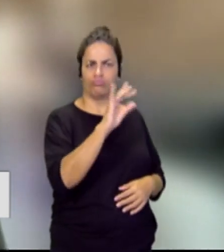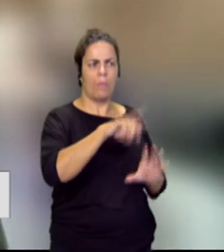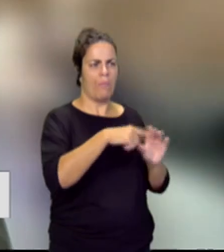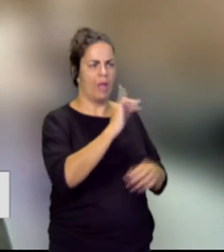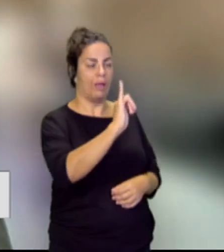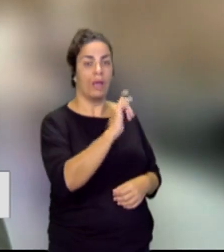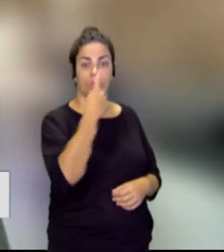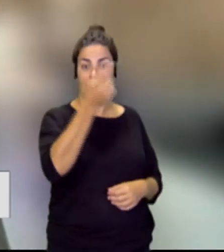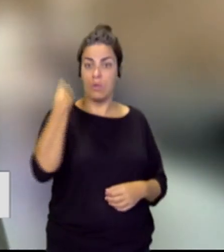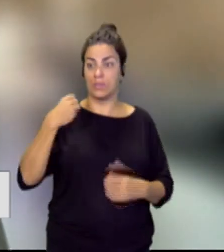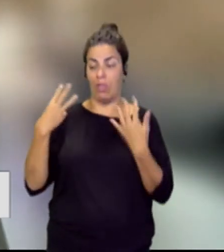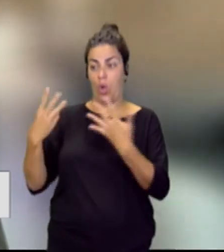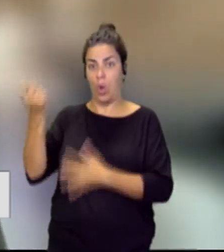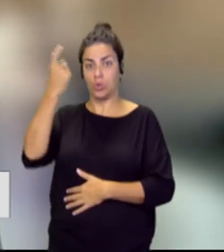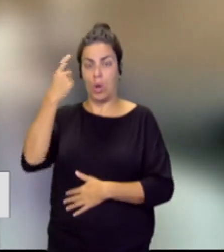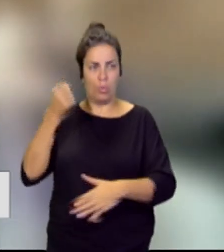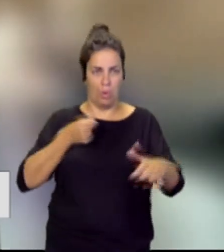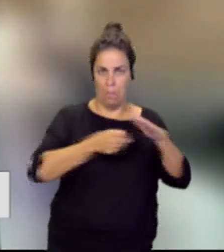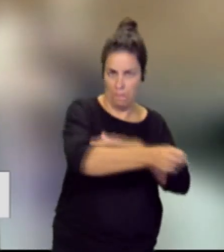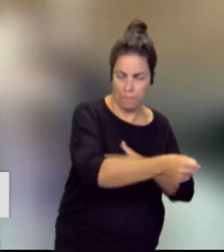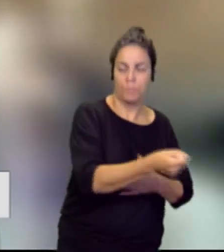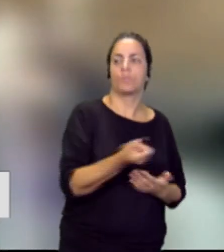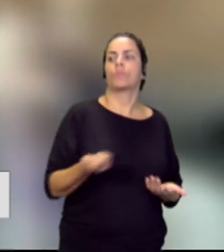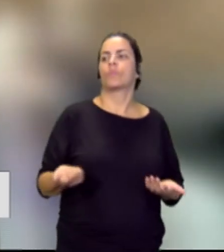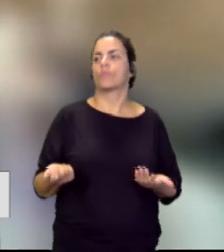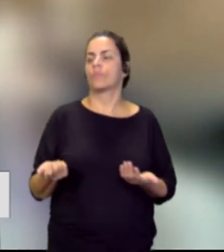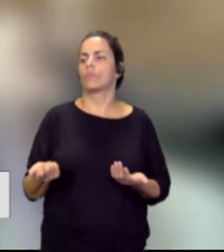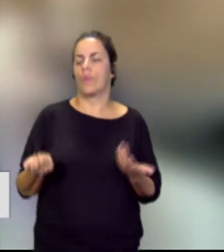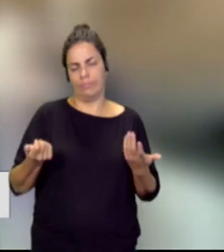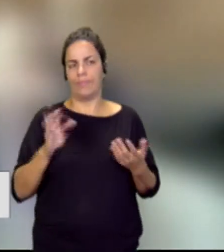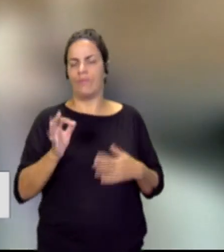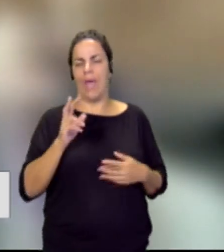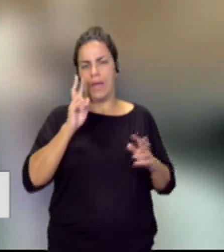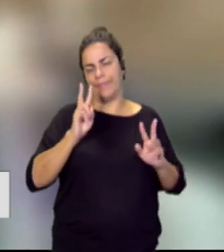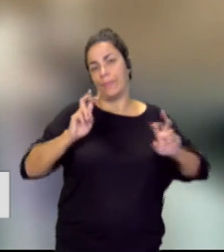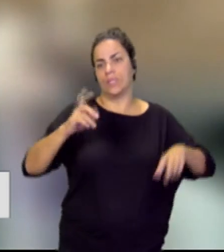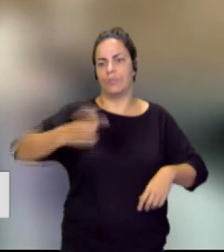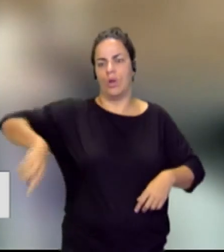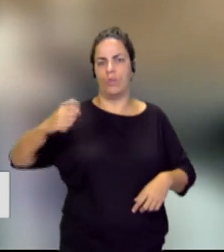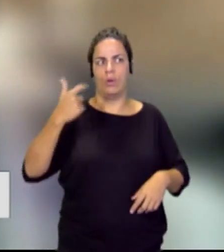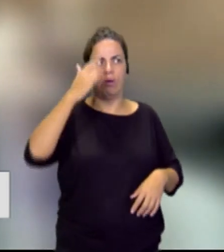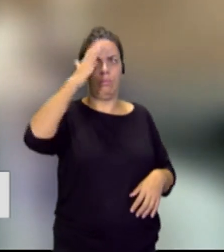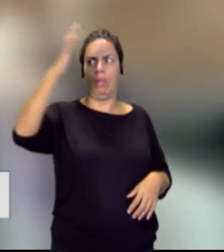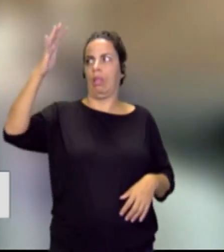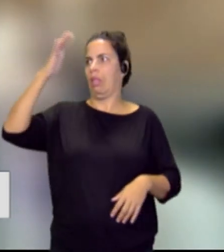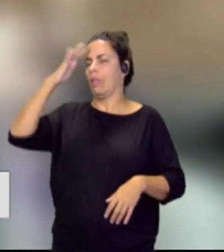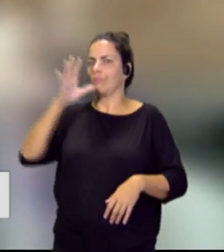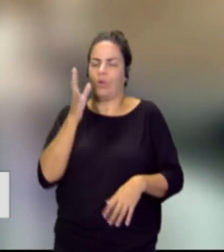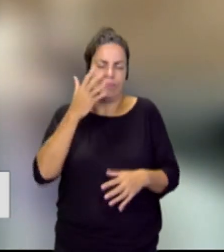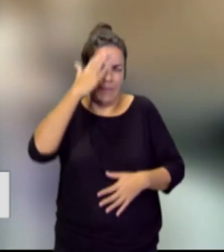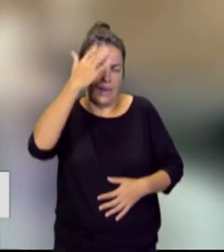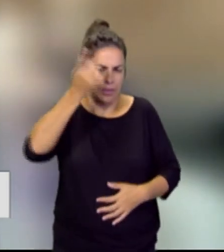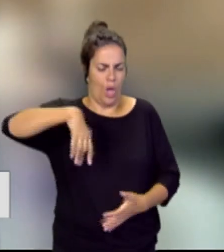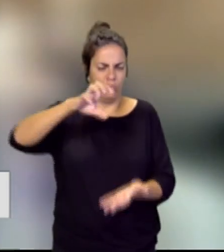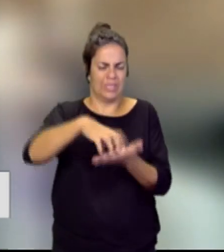año pasado. Y la verdad que, si bien al principio estaban un poco despistados, imagínense, llegan a un centro grande. Nosotros somos un centro con